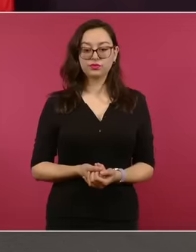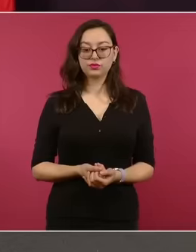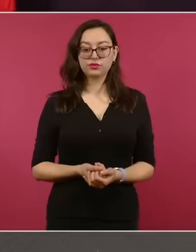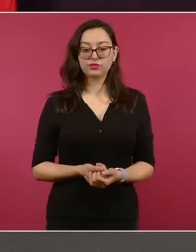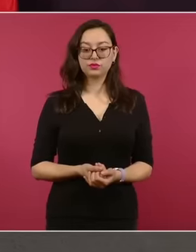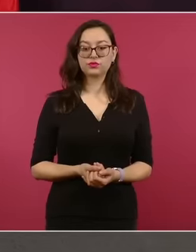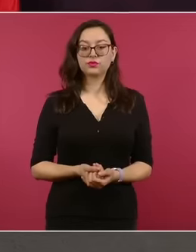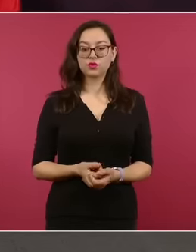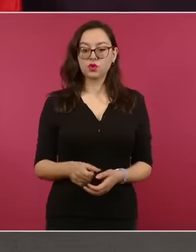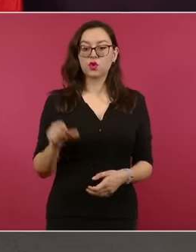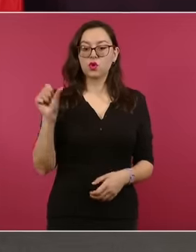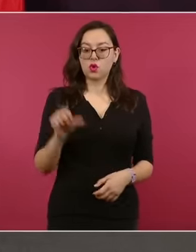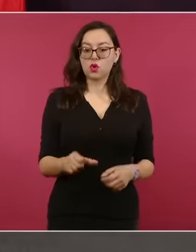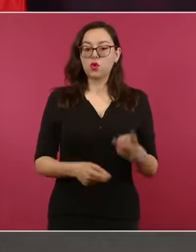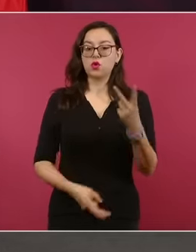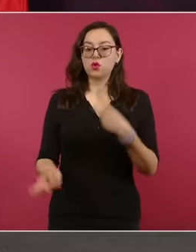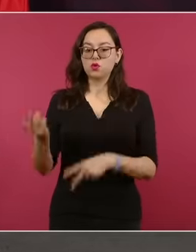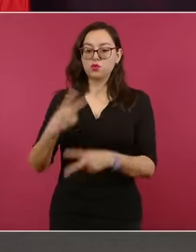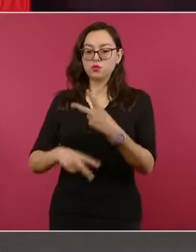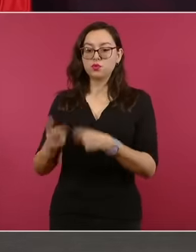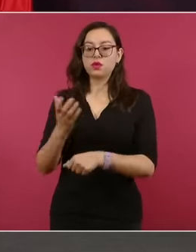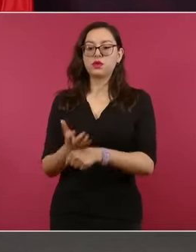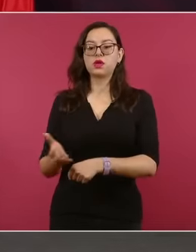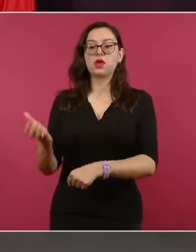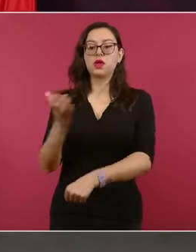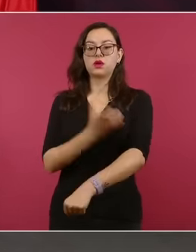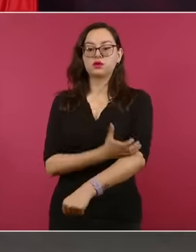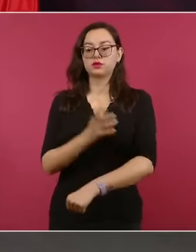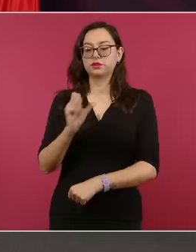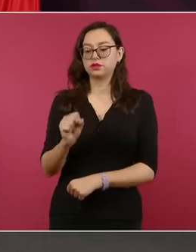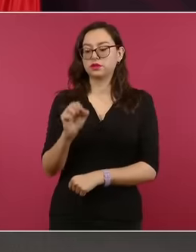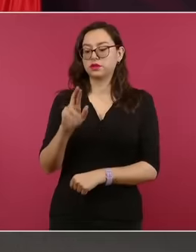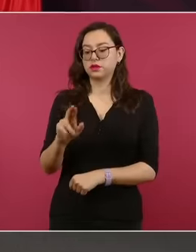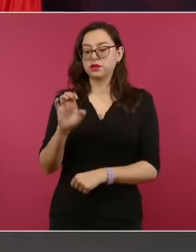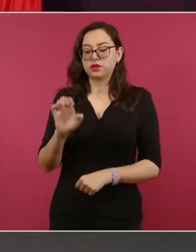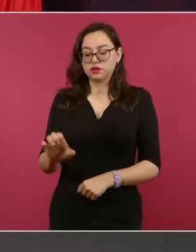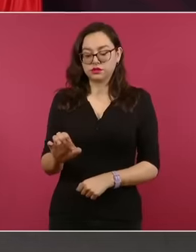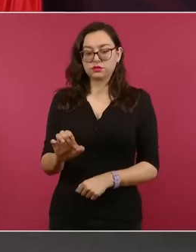Exteriores del Servicio